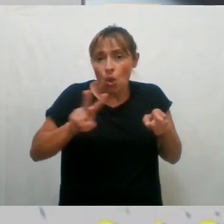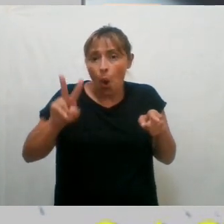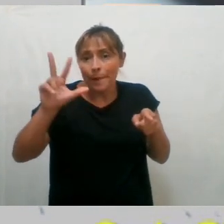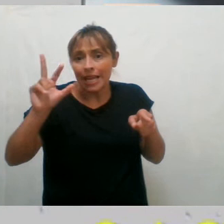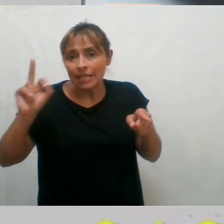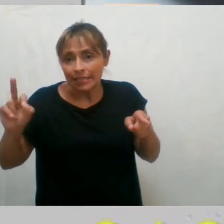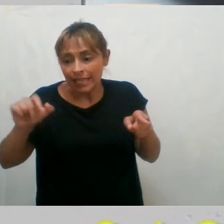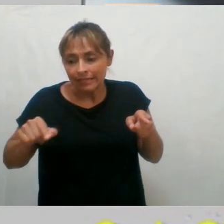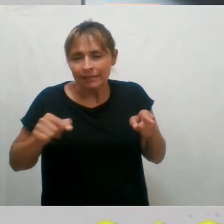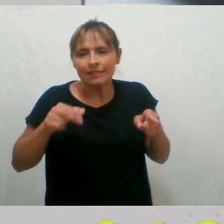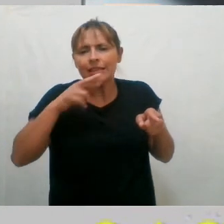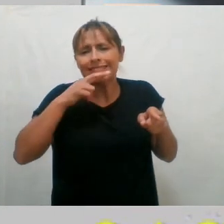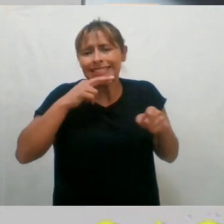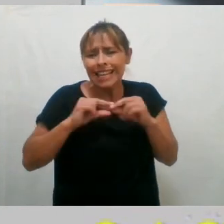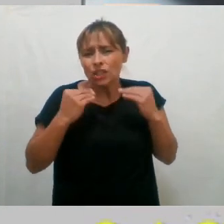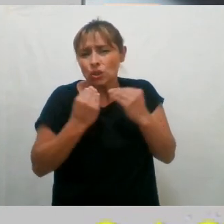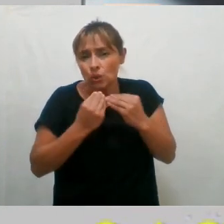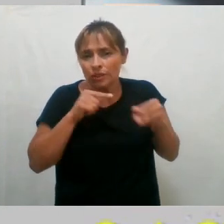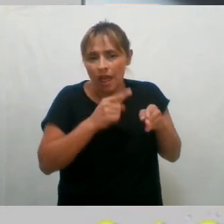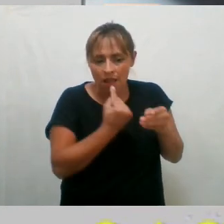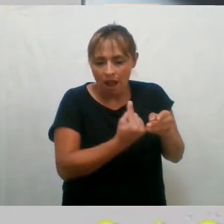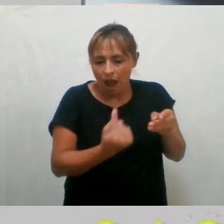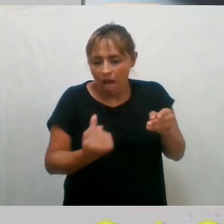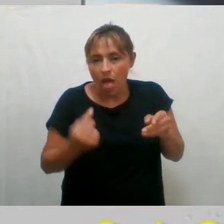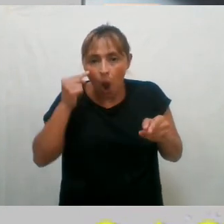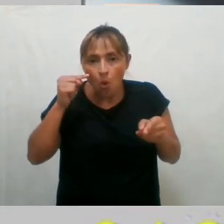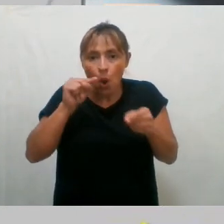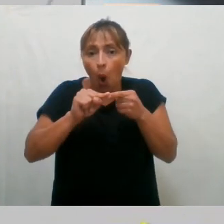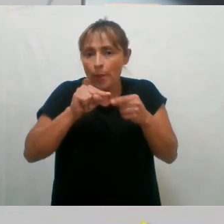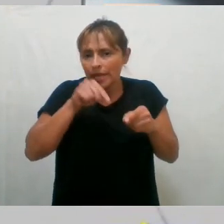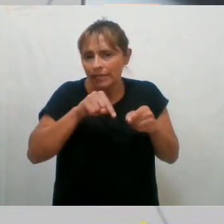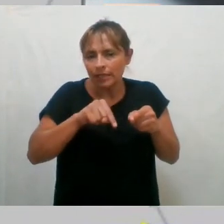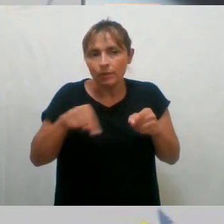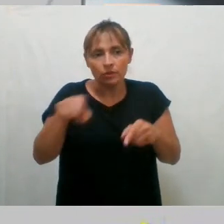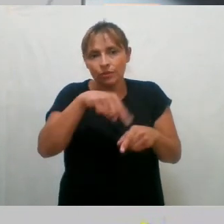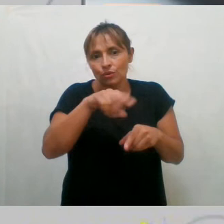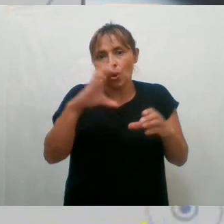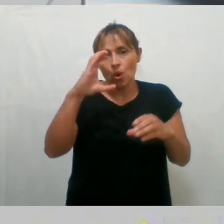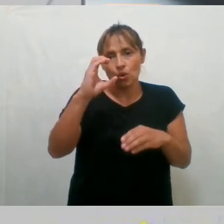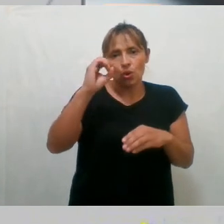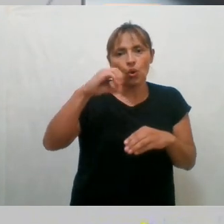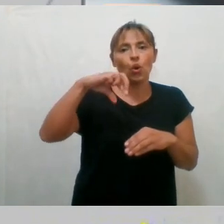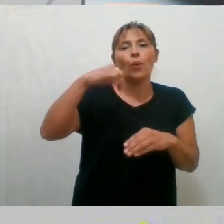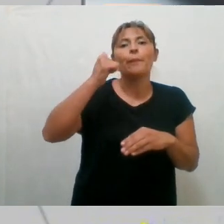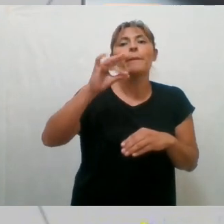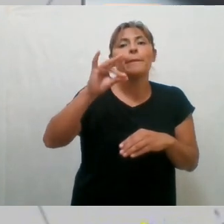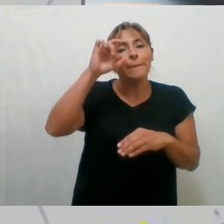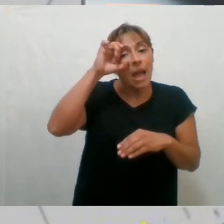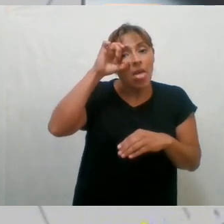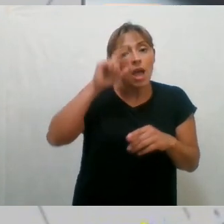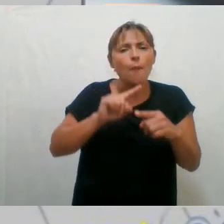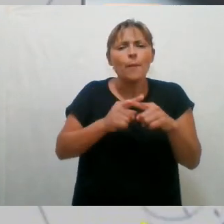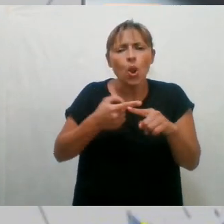indicadores para ir entendiendo y monitoreando cómo los cumplimos. Y nosotros, bueno, desde Copade tenemos muchísimas políticas públicas que